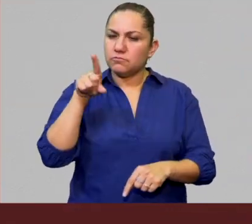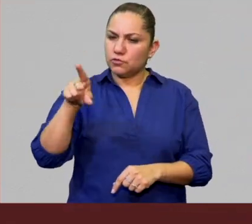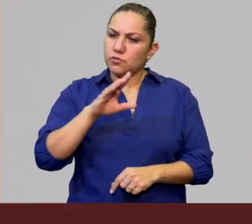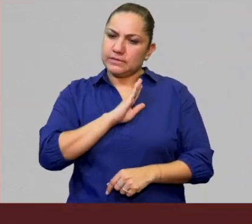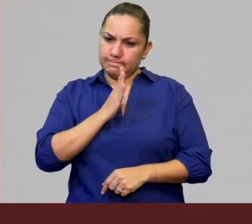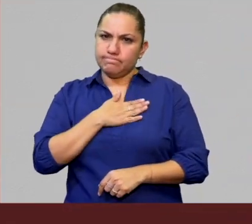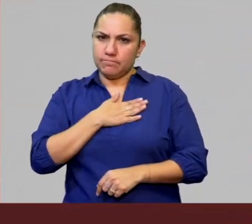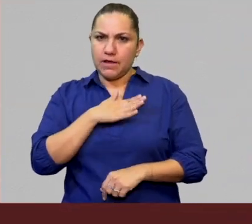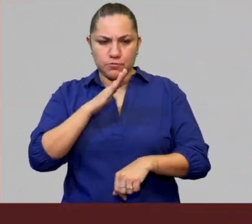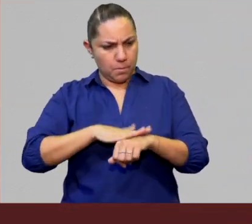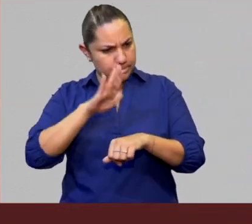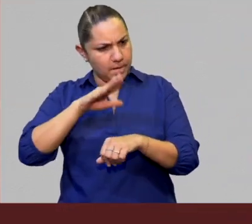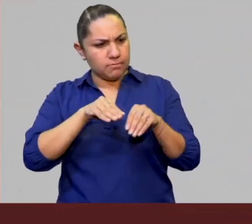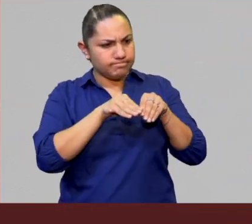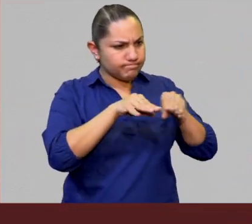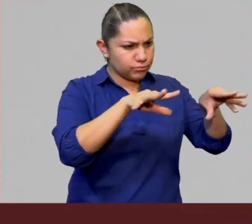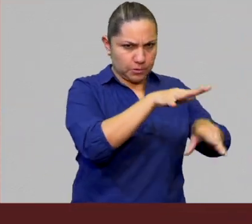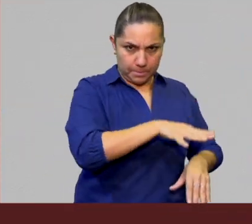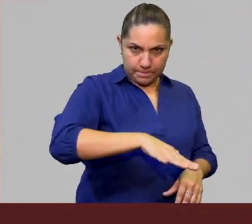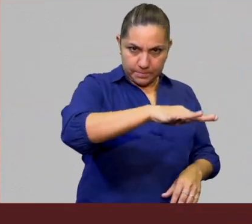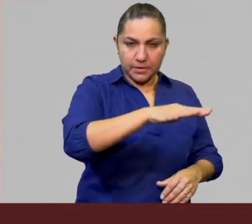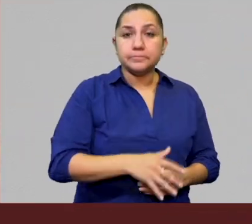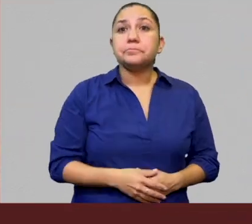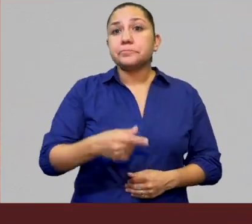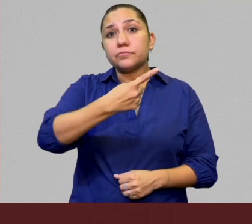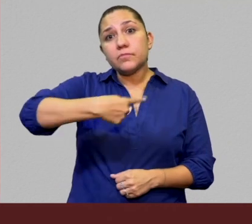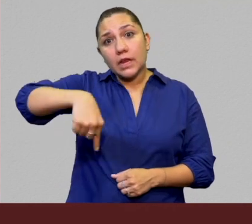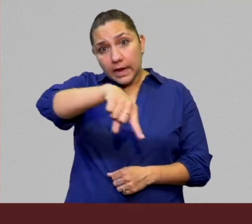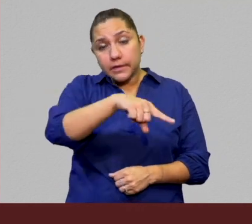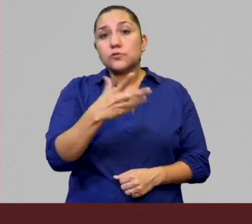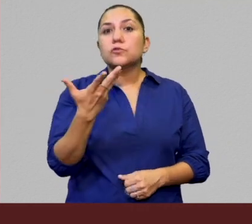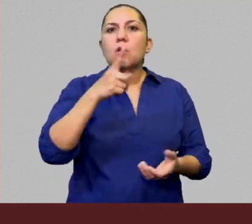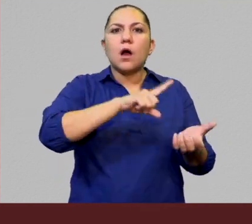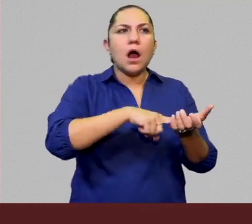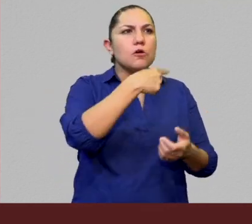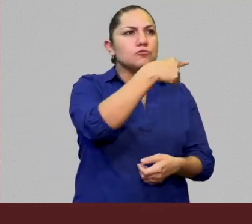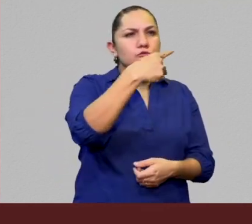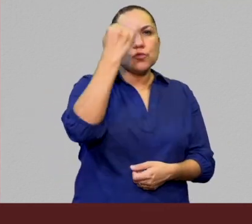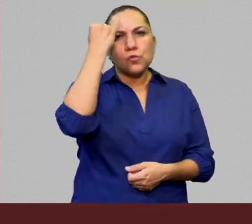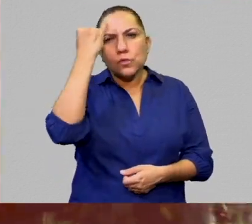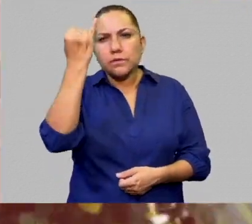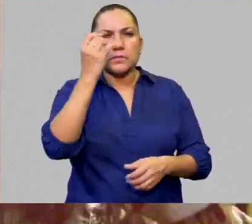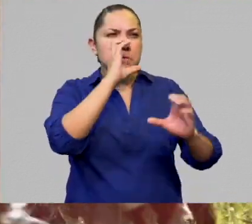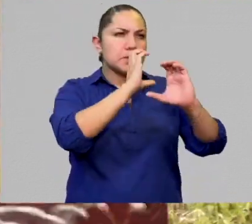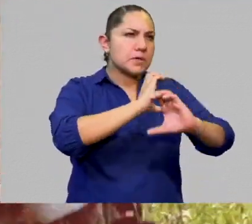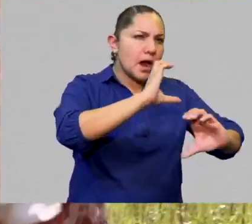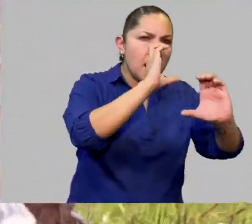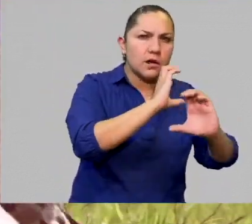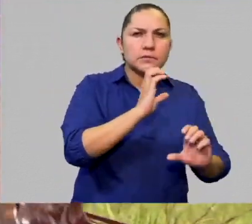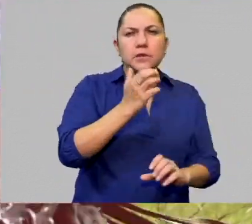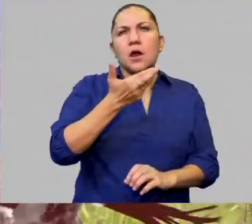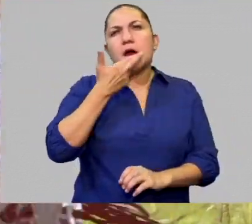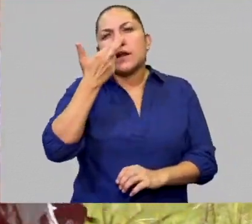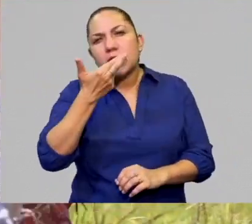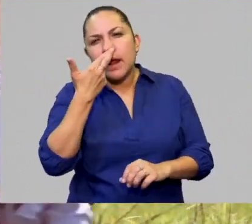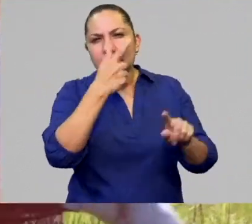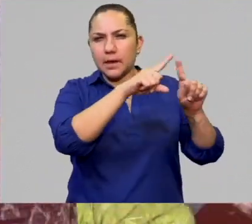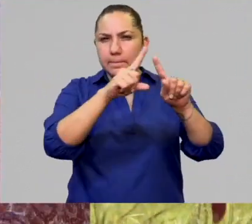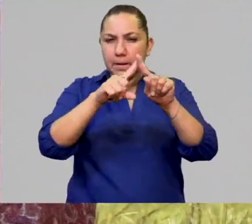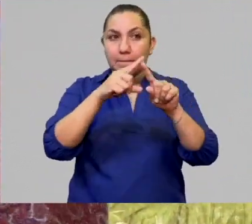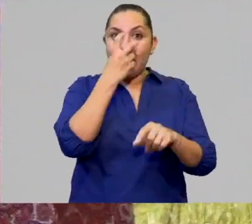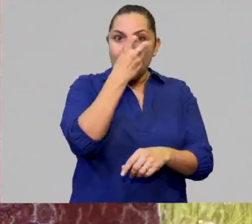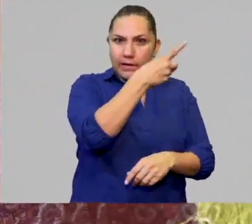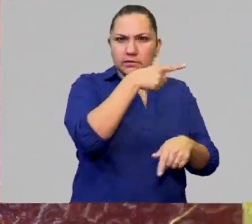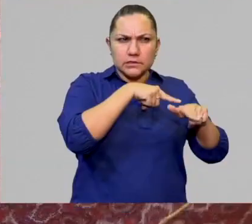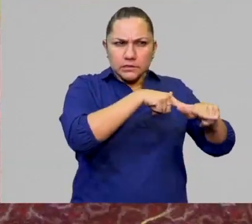Los rituales chamánicos y cantos cotidianos, rezos y oraciones que perviven en nuestro país, no son más